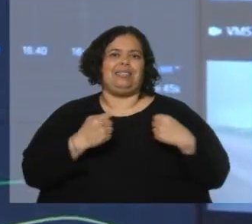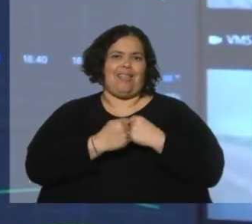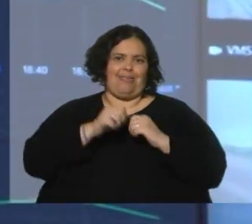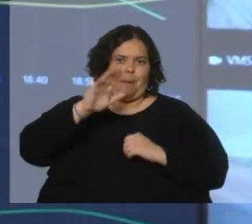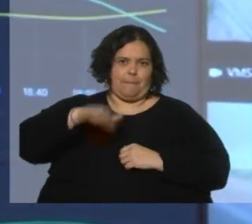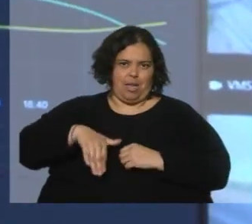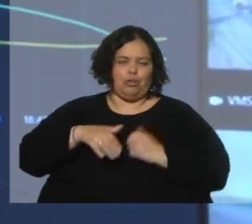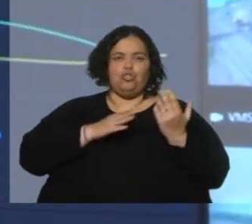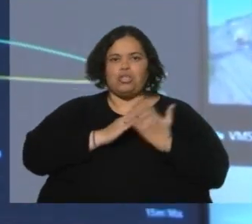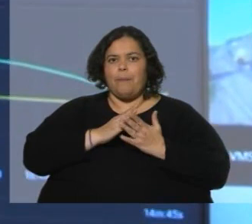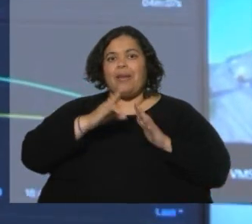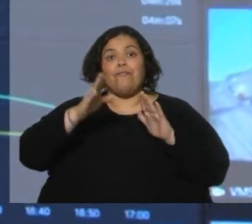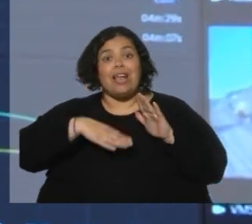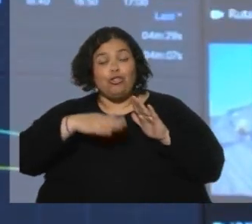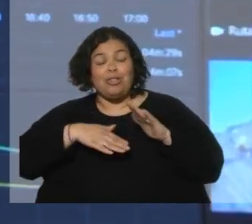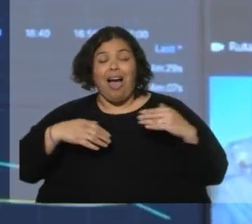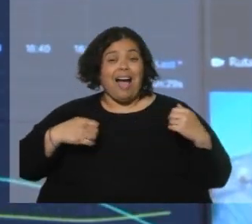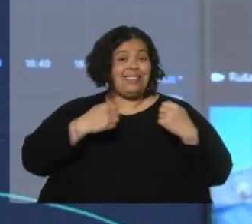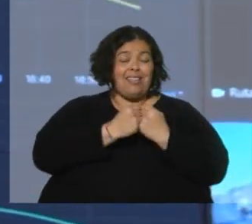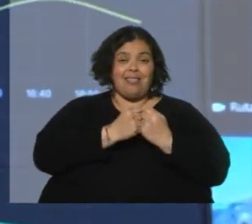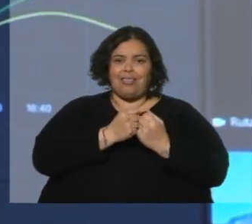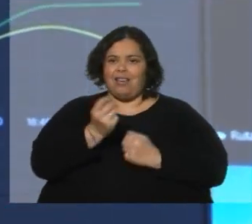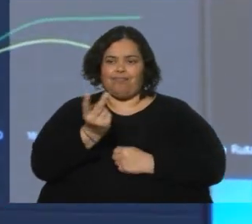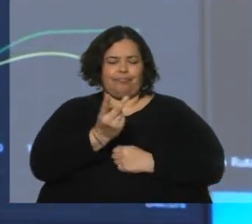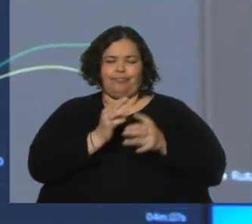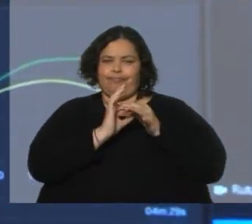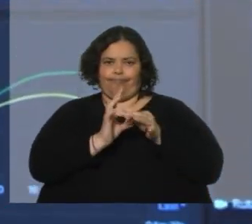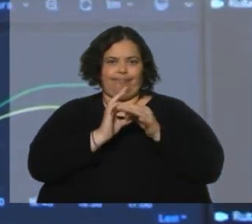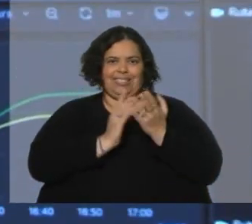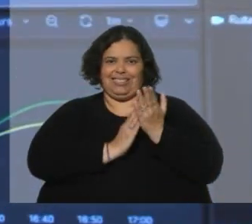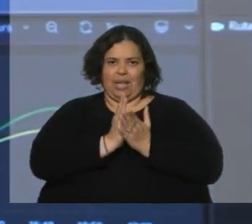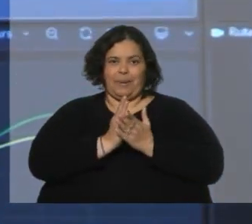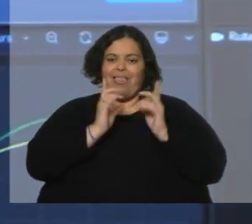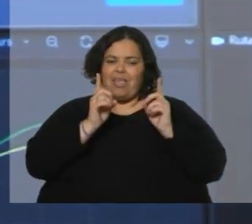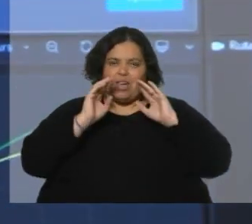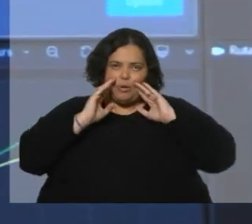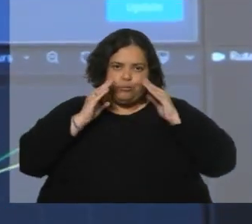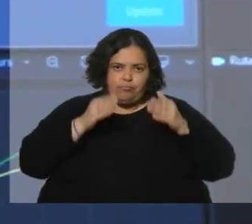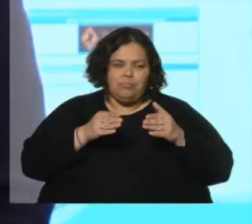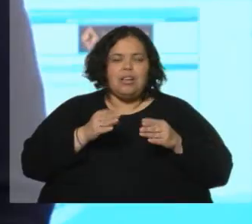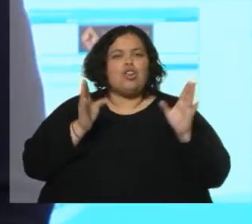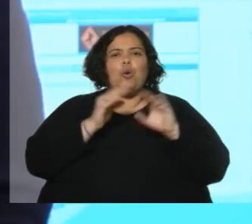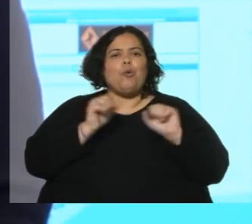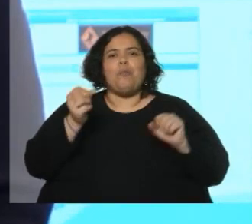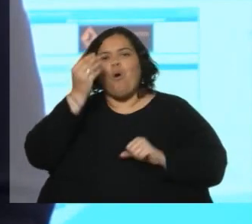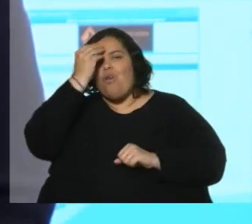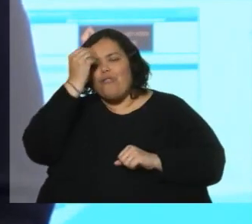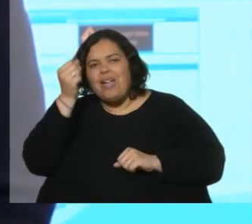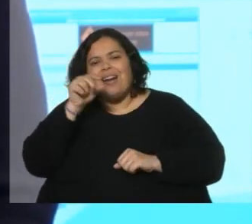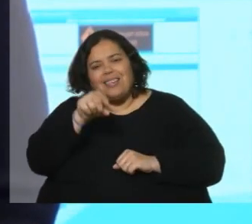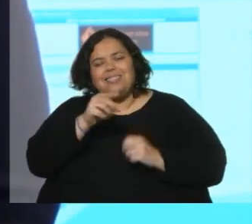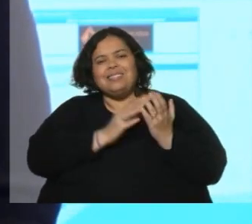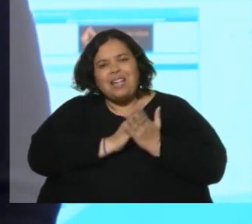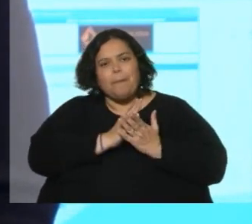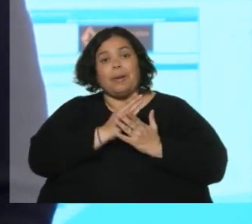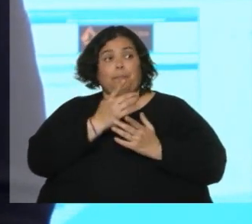velocidad y la siniestralidad y eso es algo que nosotros tenemos que atender porque no tenemos que olvidar que todos los años,